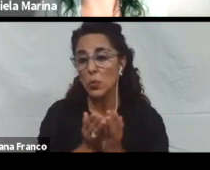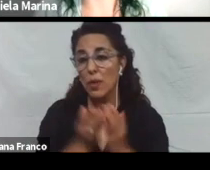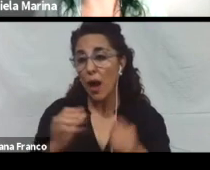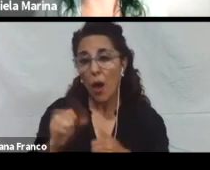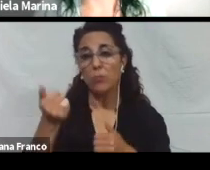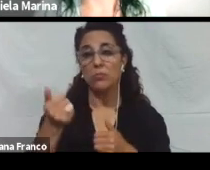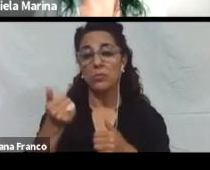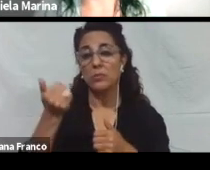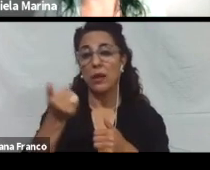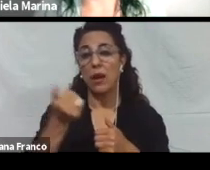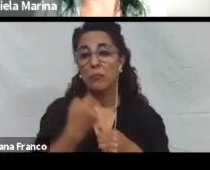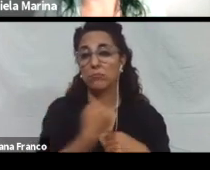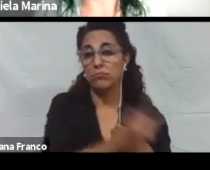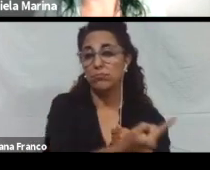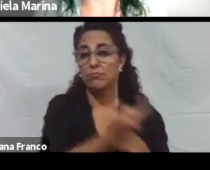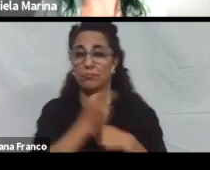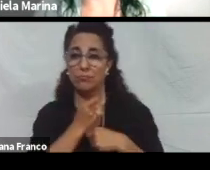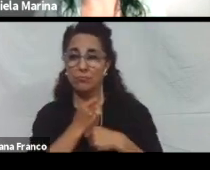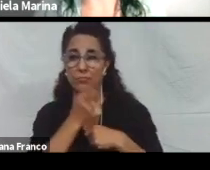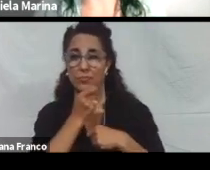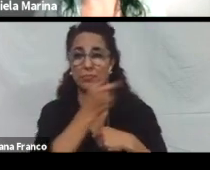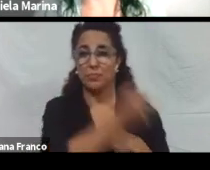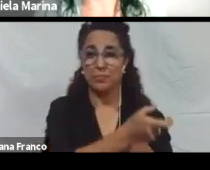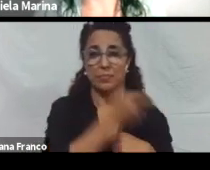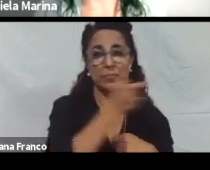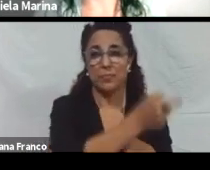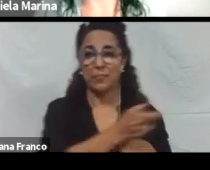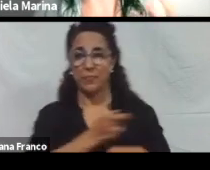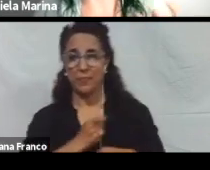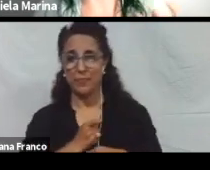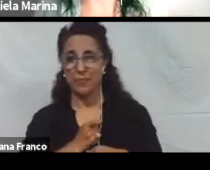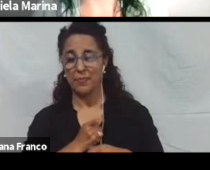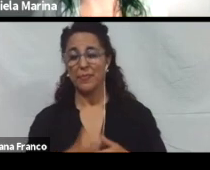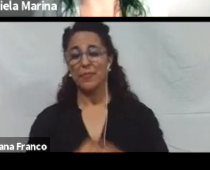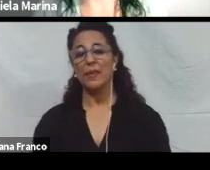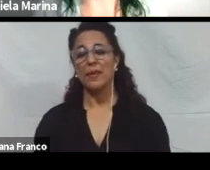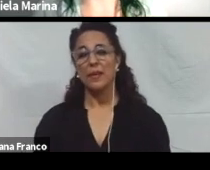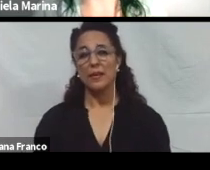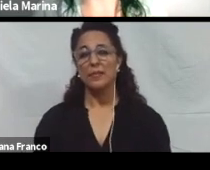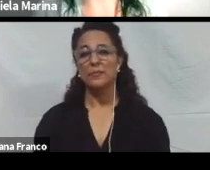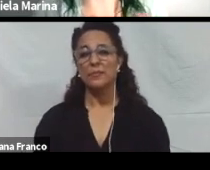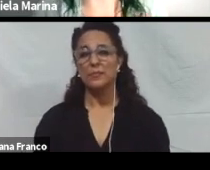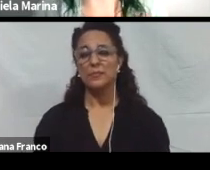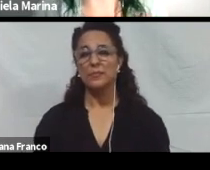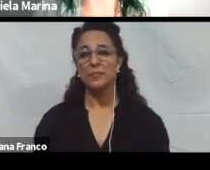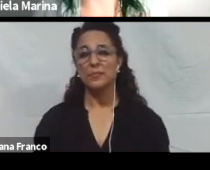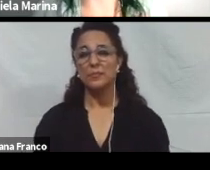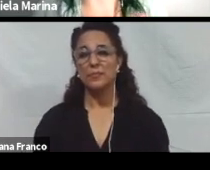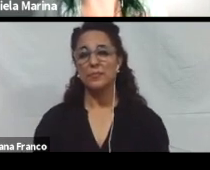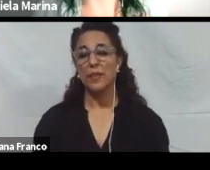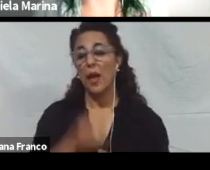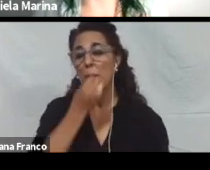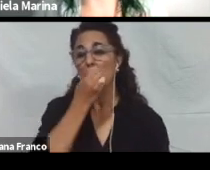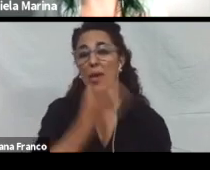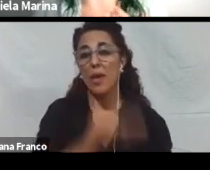de una devolución que favorezca el